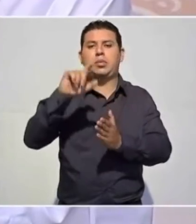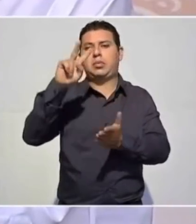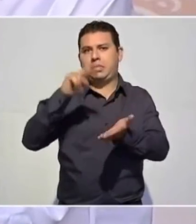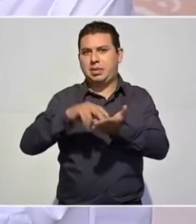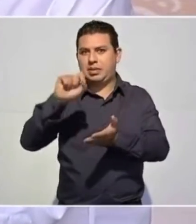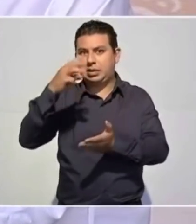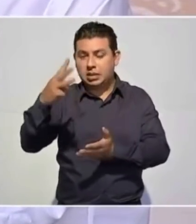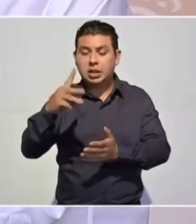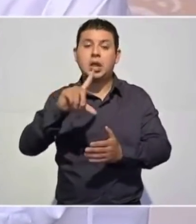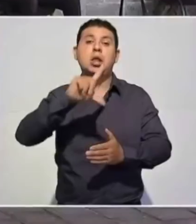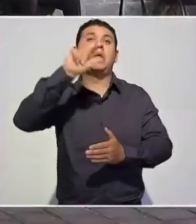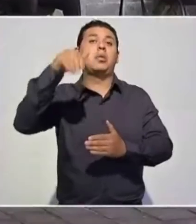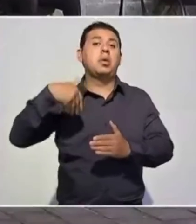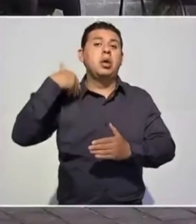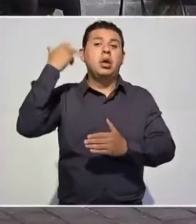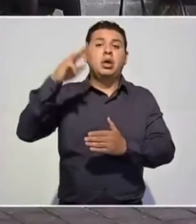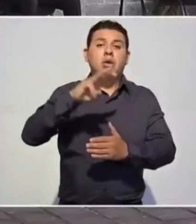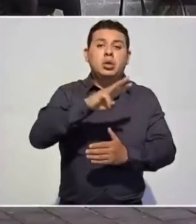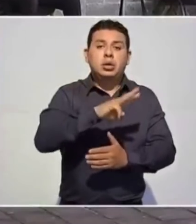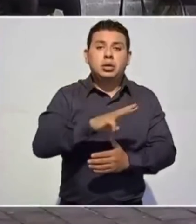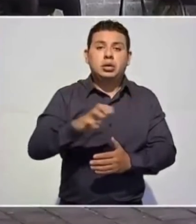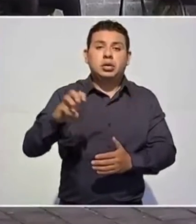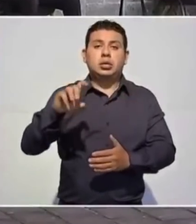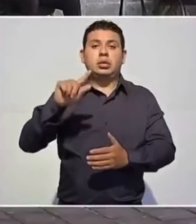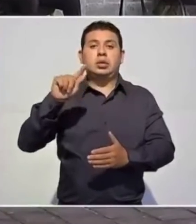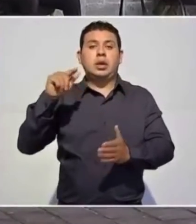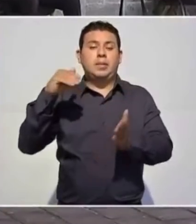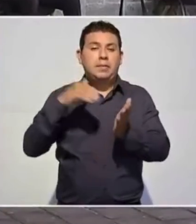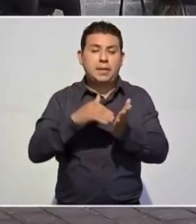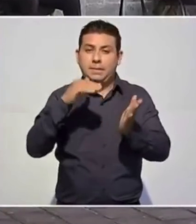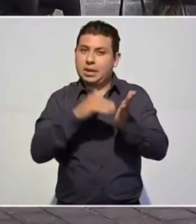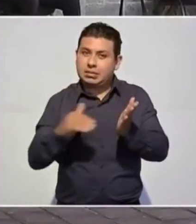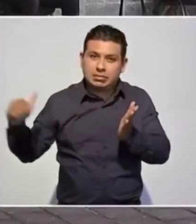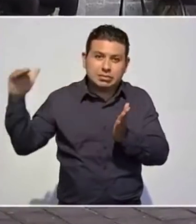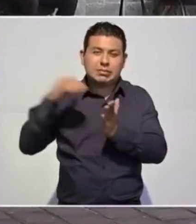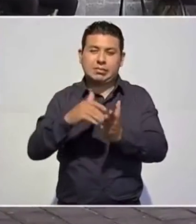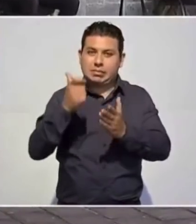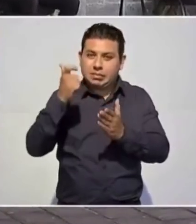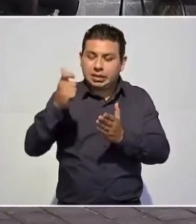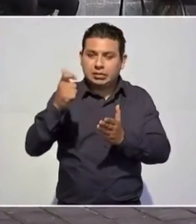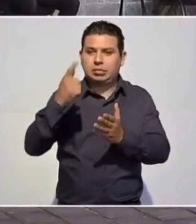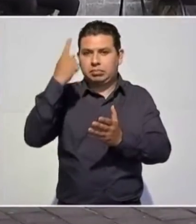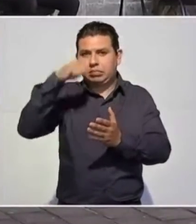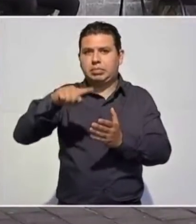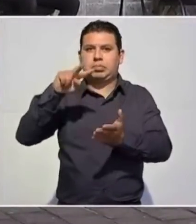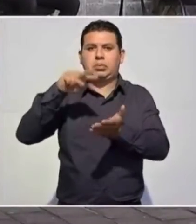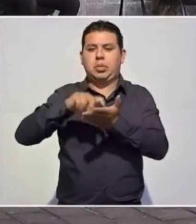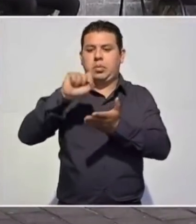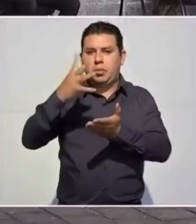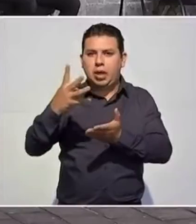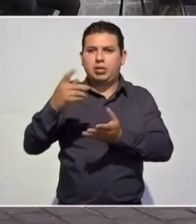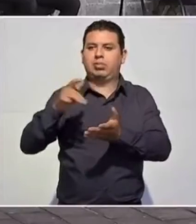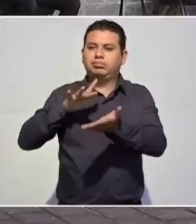y a 370 mil millones de pesos en 2024.